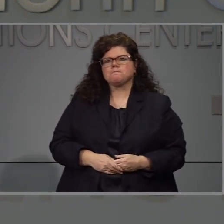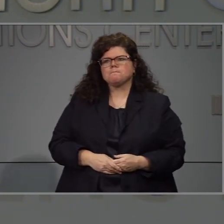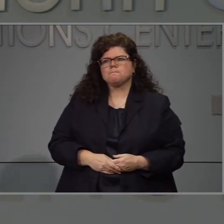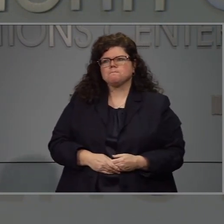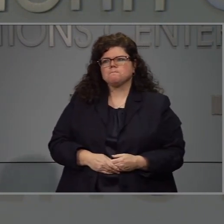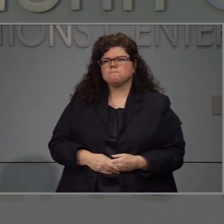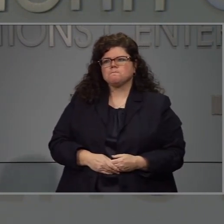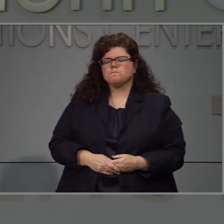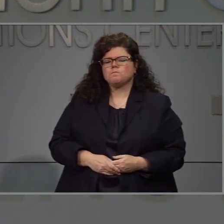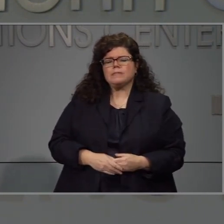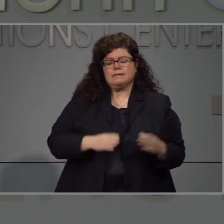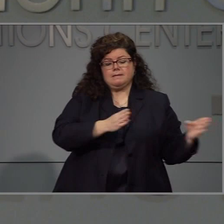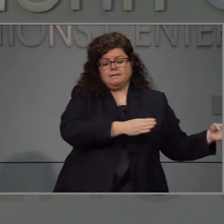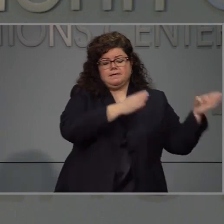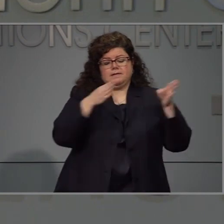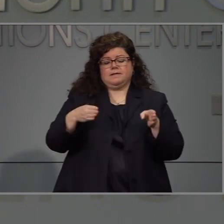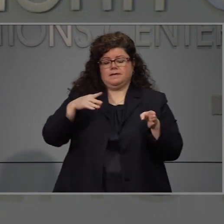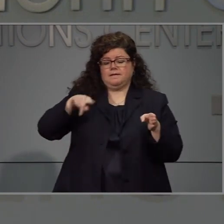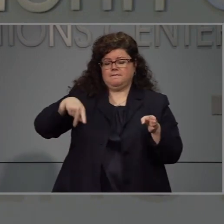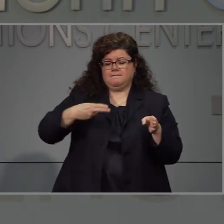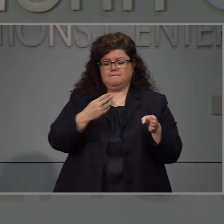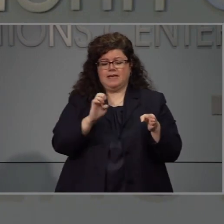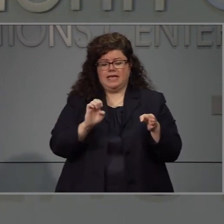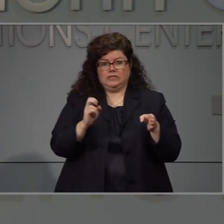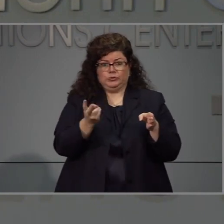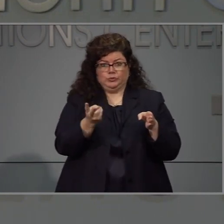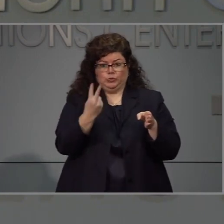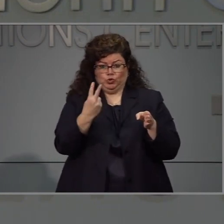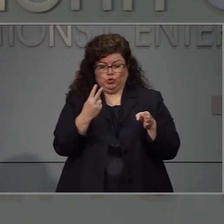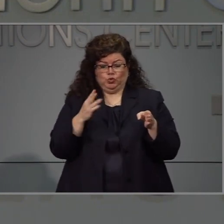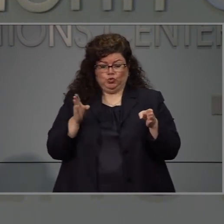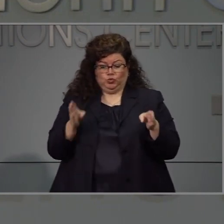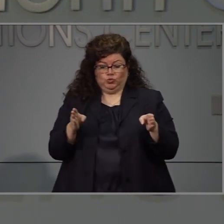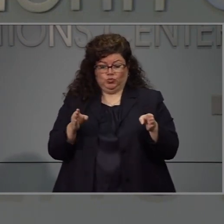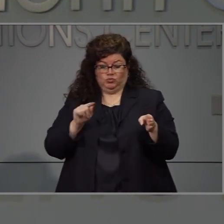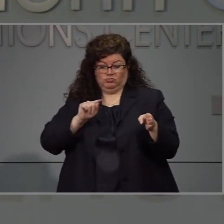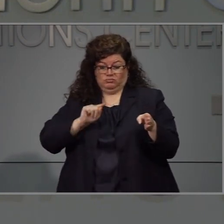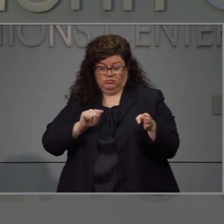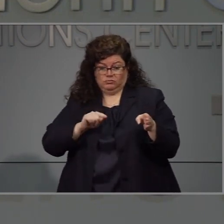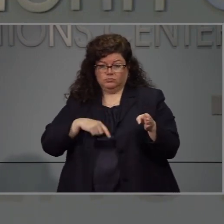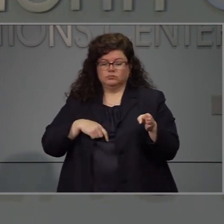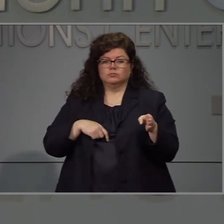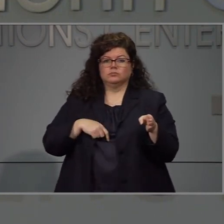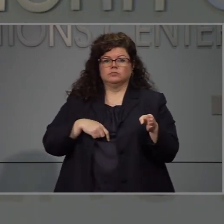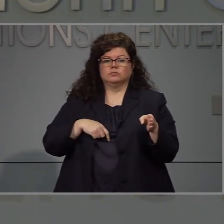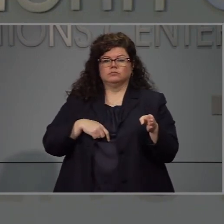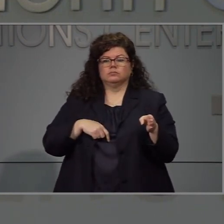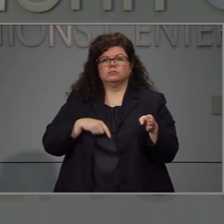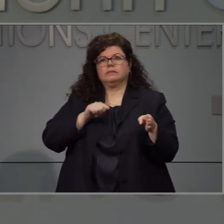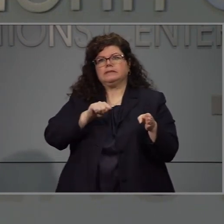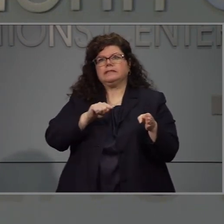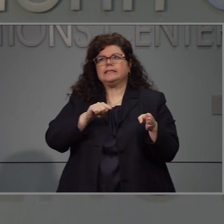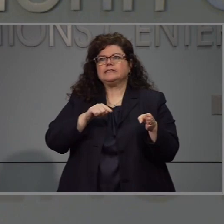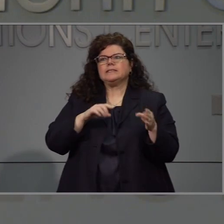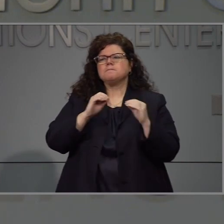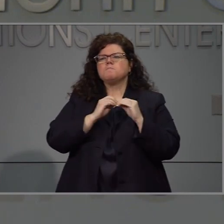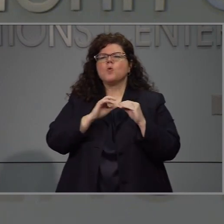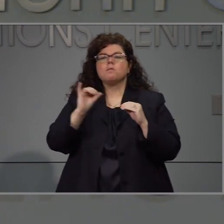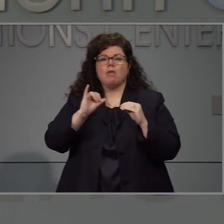Mi pregunta es acerca de los buffets. La guía para buffets,